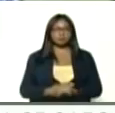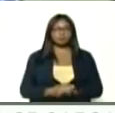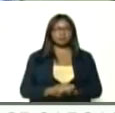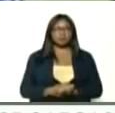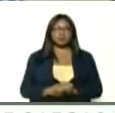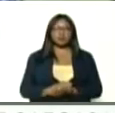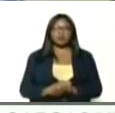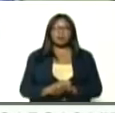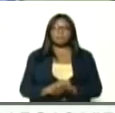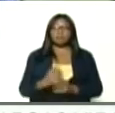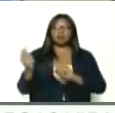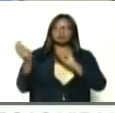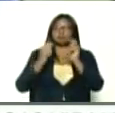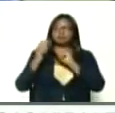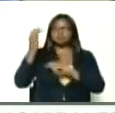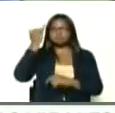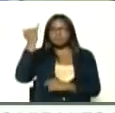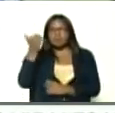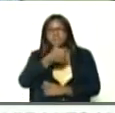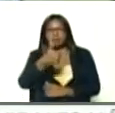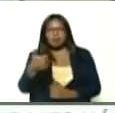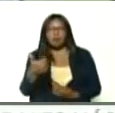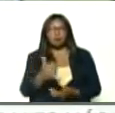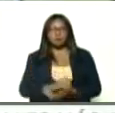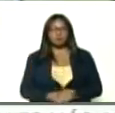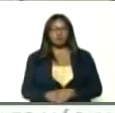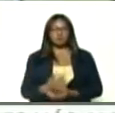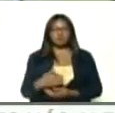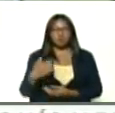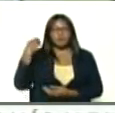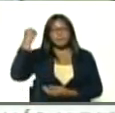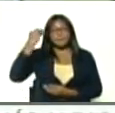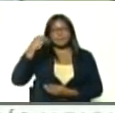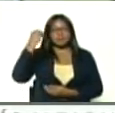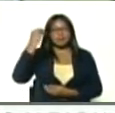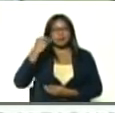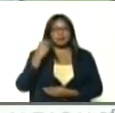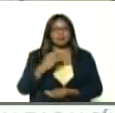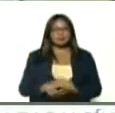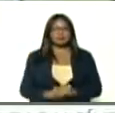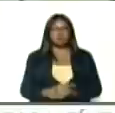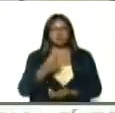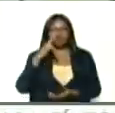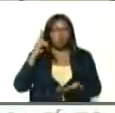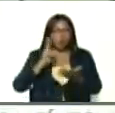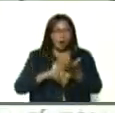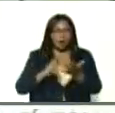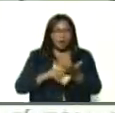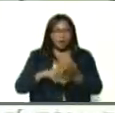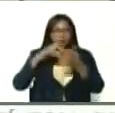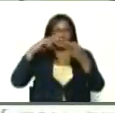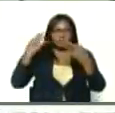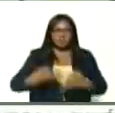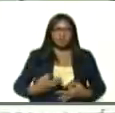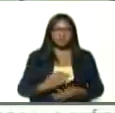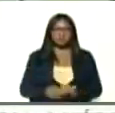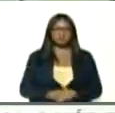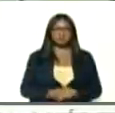para intercambiar, criterios, creo, de verdad, de verdad, lo creo, profundamente,